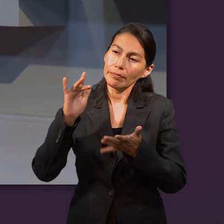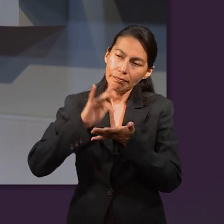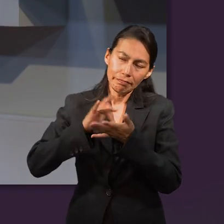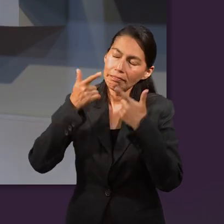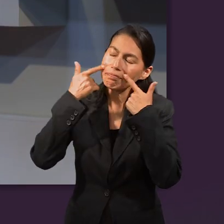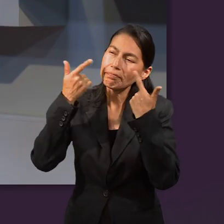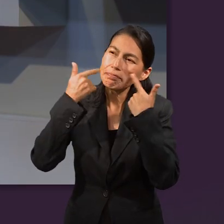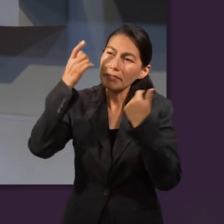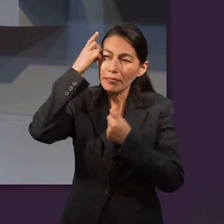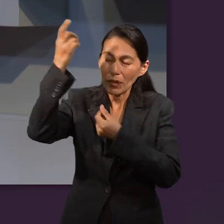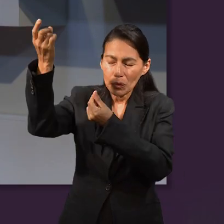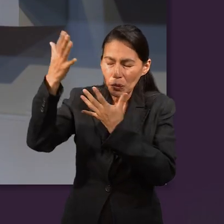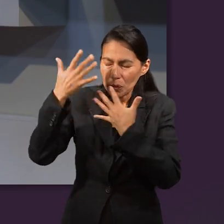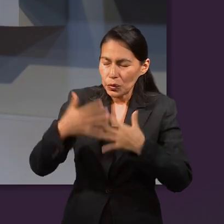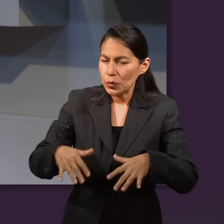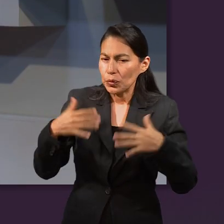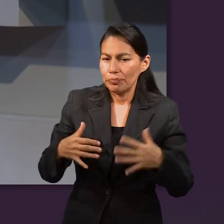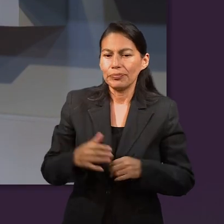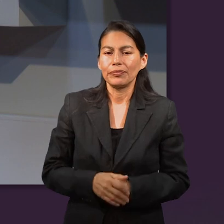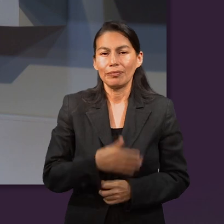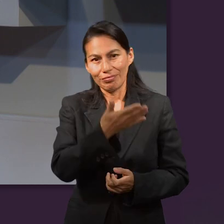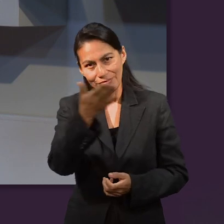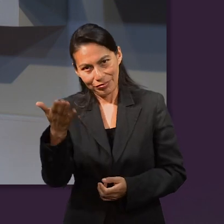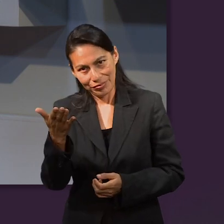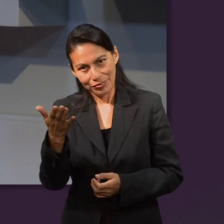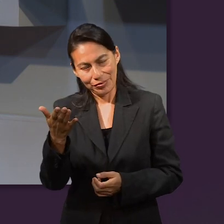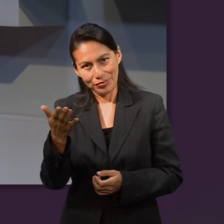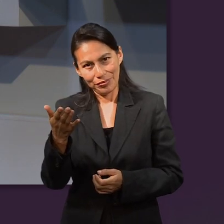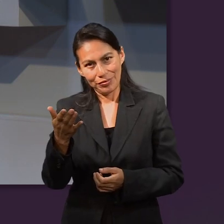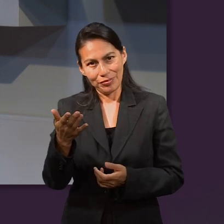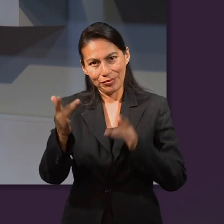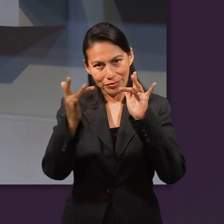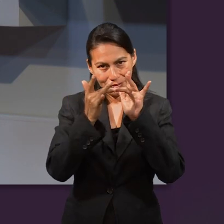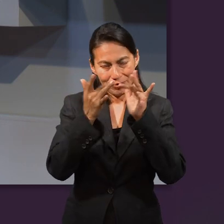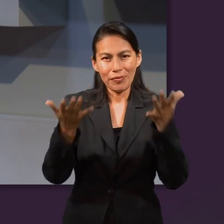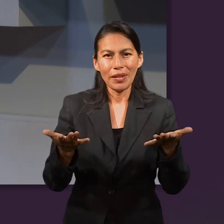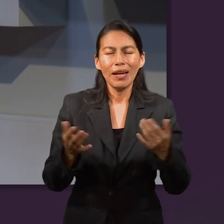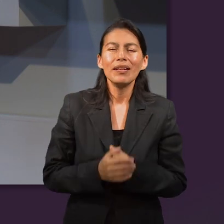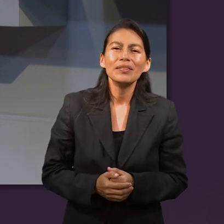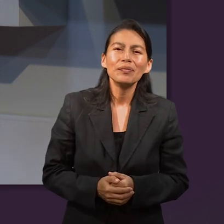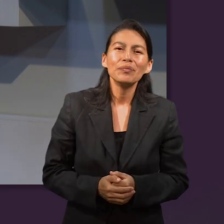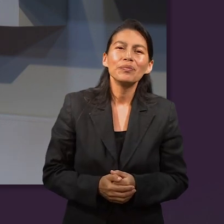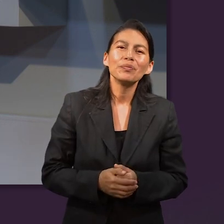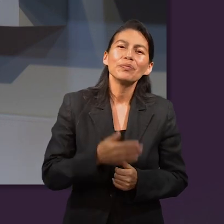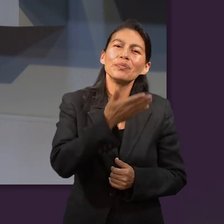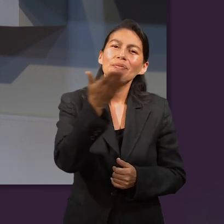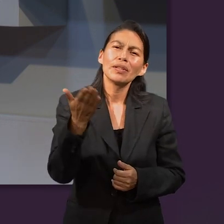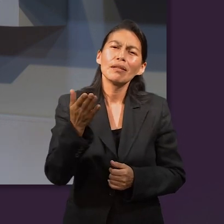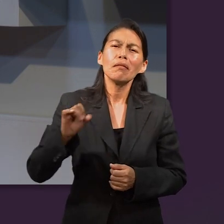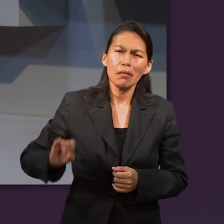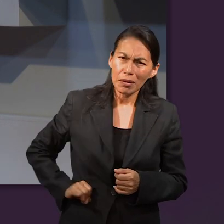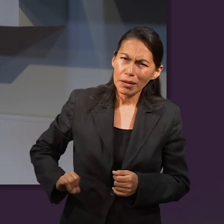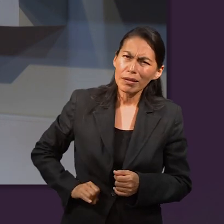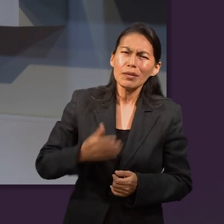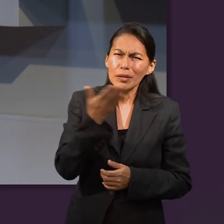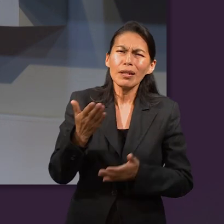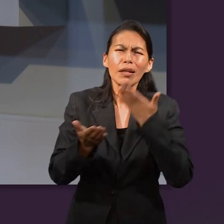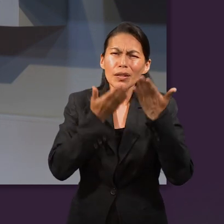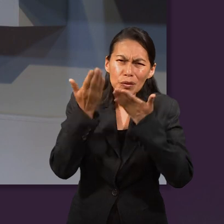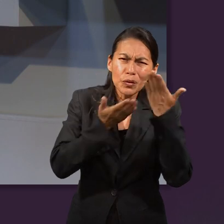definitivamente es la gracia de Dios. Y vamos a invitar a nuestros amigos que nos están viendo y escuchando para que ellos también